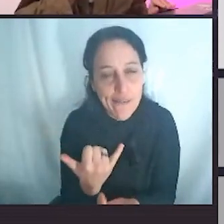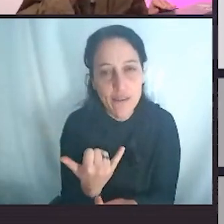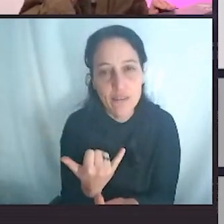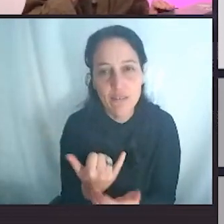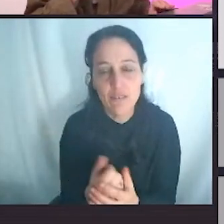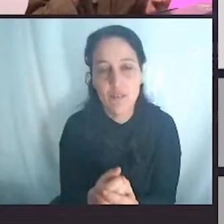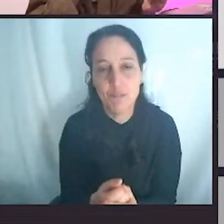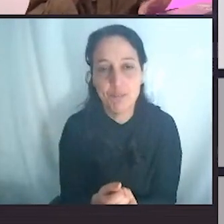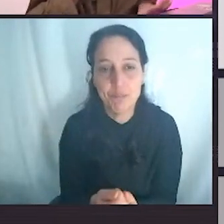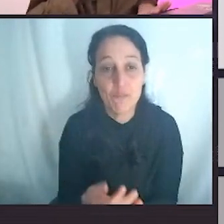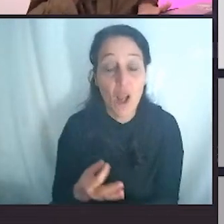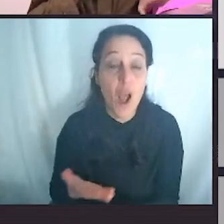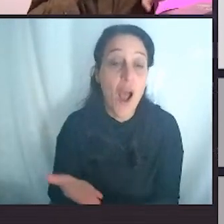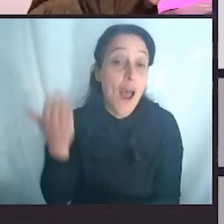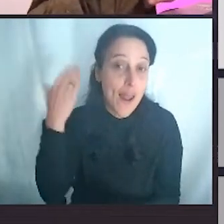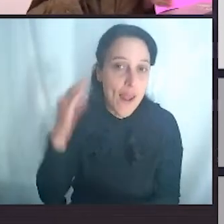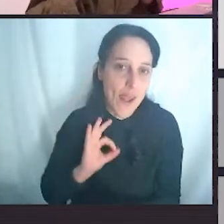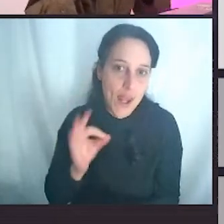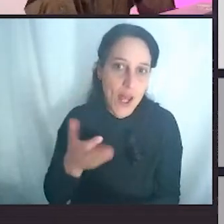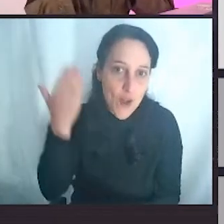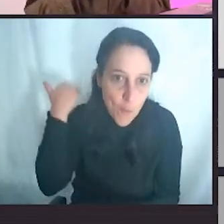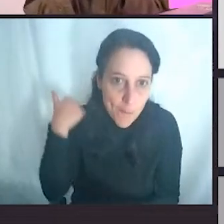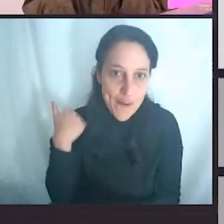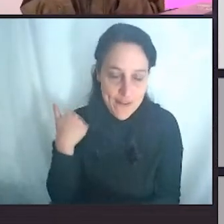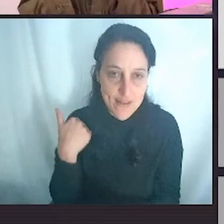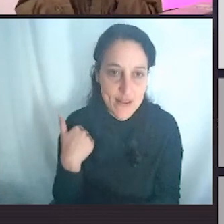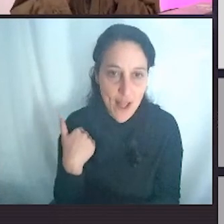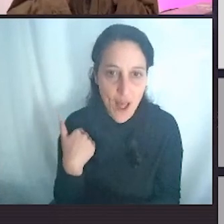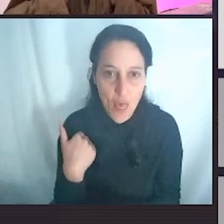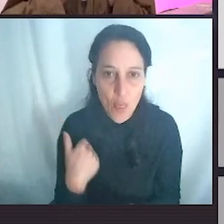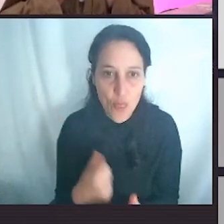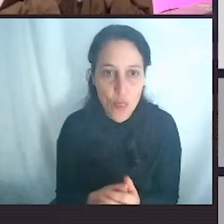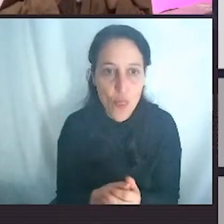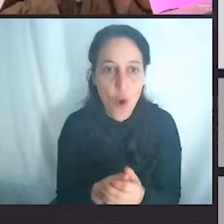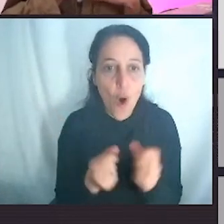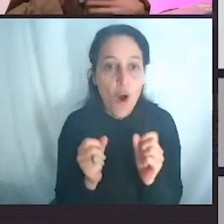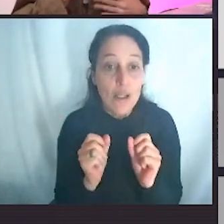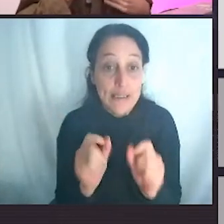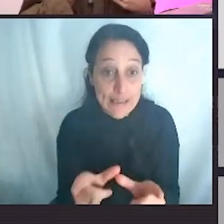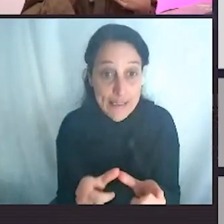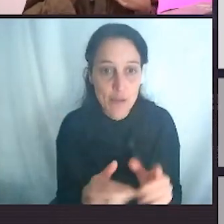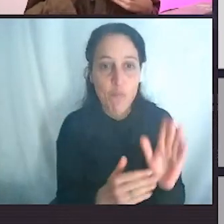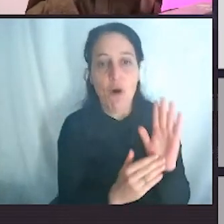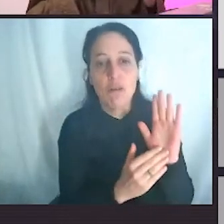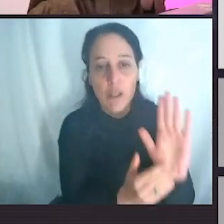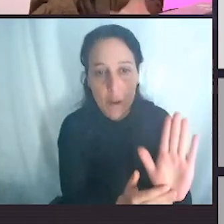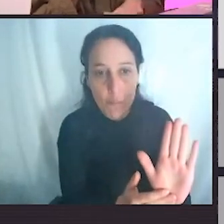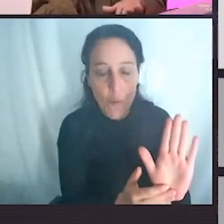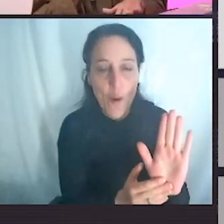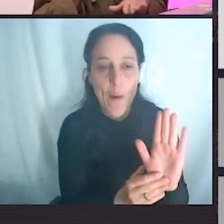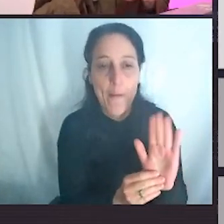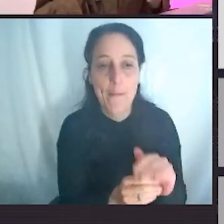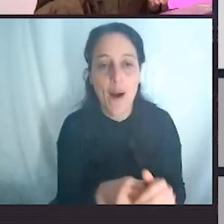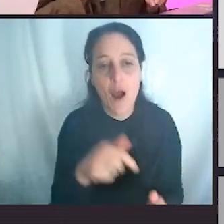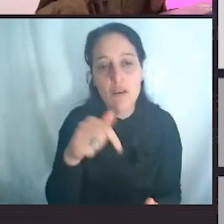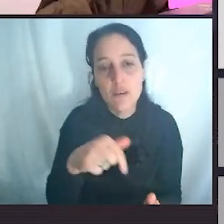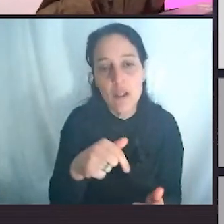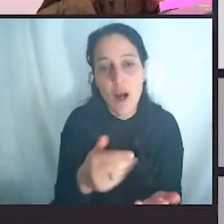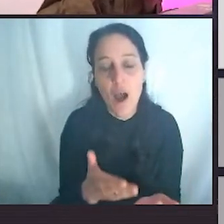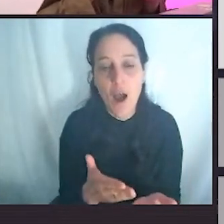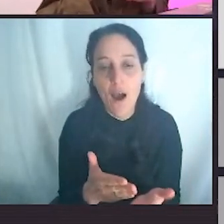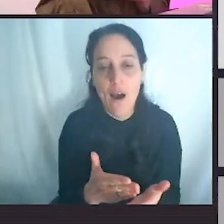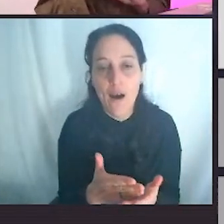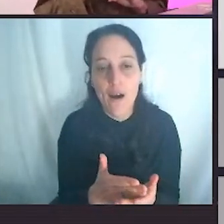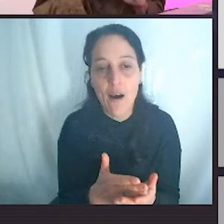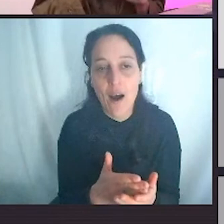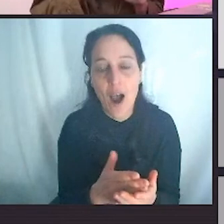pasado a fin de año que emitimos los tokens correspondientes al trabajo de desplastificación que hicimos como organización en Amplastify. Ahora estamos cerrando la primera